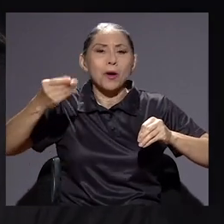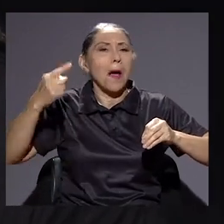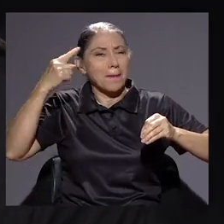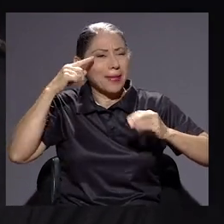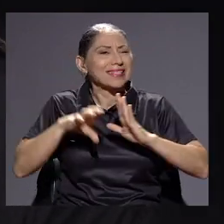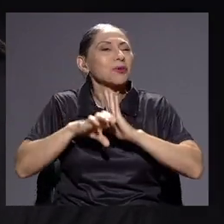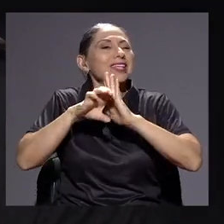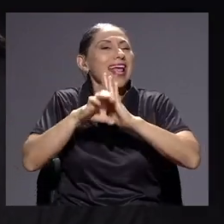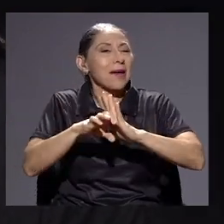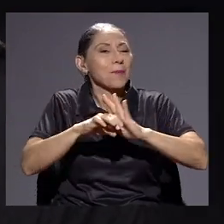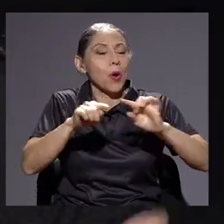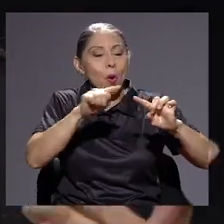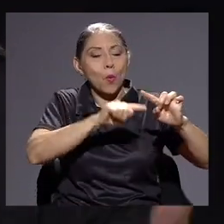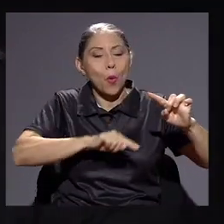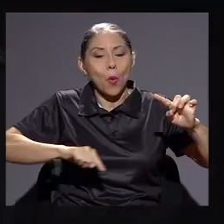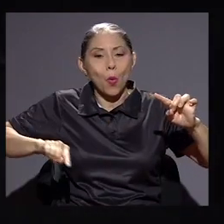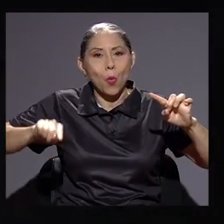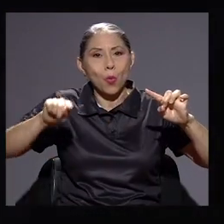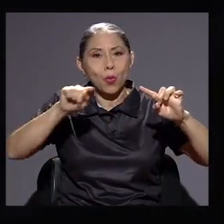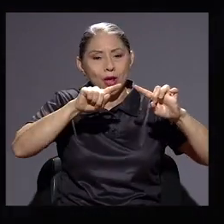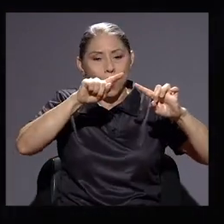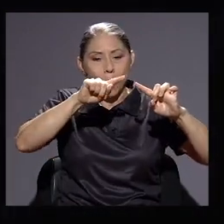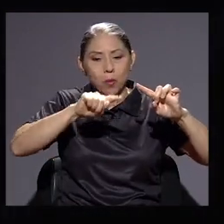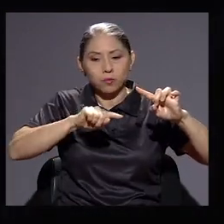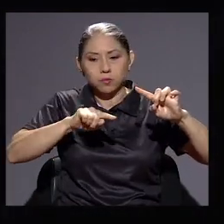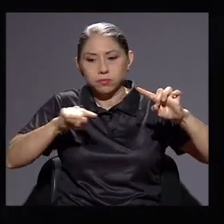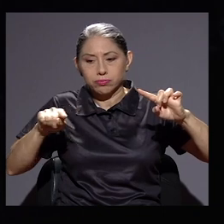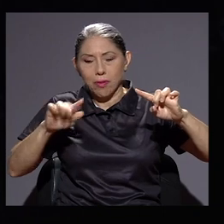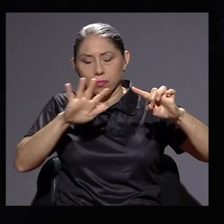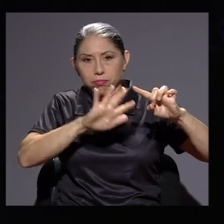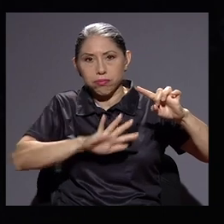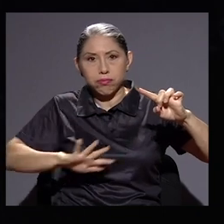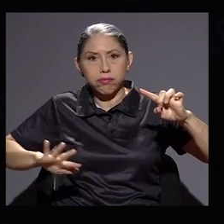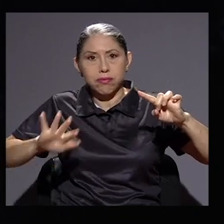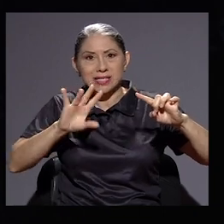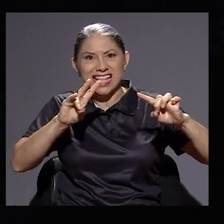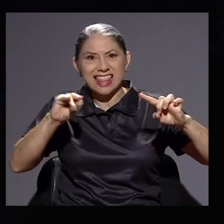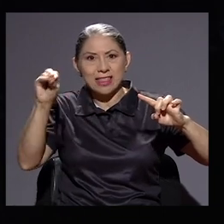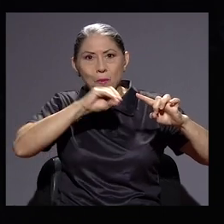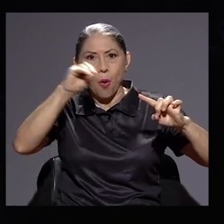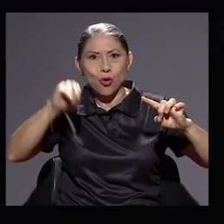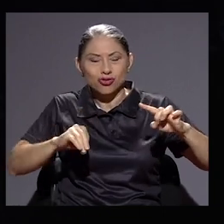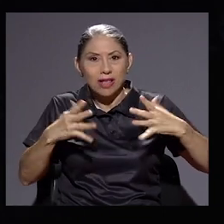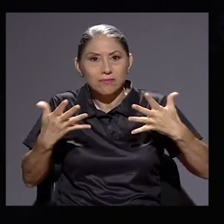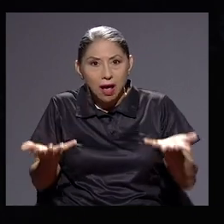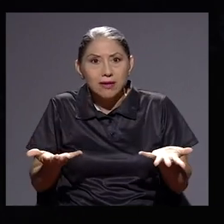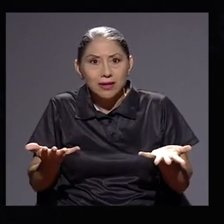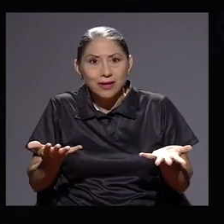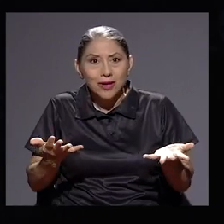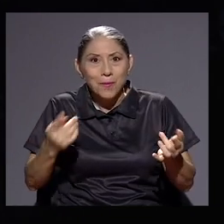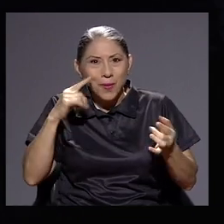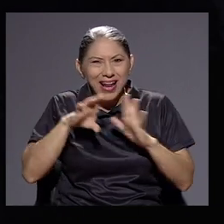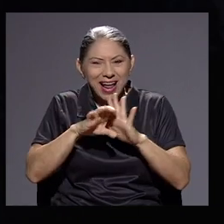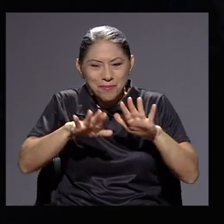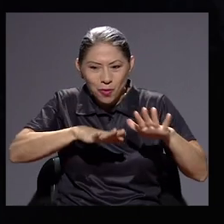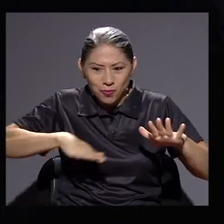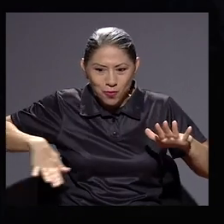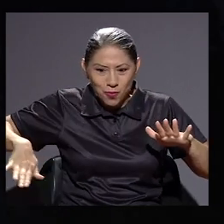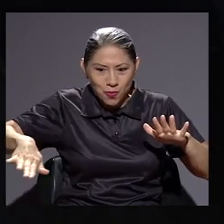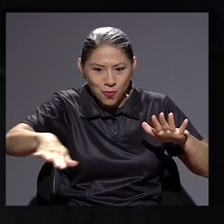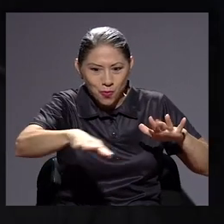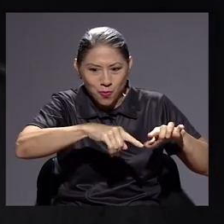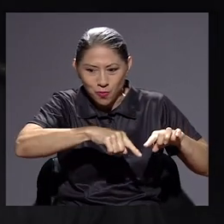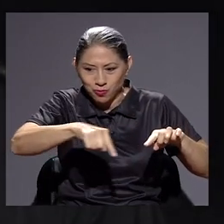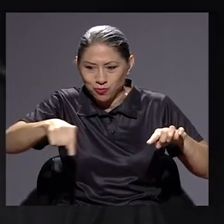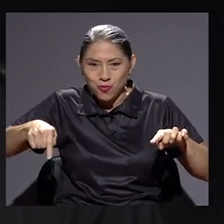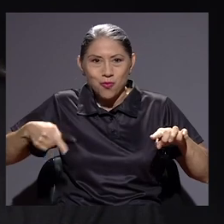este es el pastel y estamos hablando de un 70. O sea, todo aquello. No ese pedacito, es todo aquel pedazote del pastel.